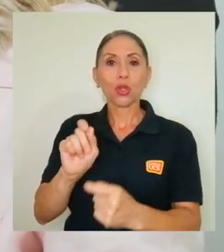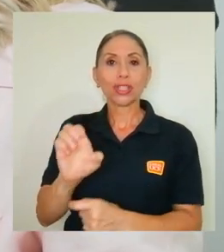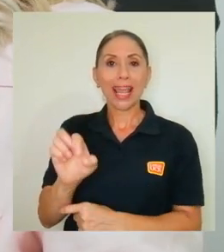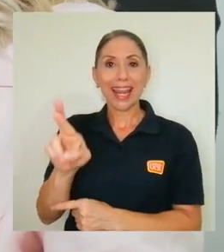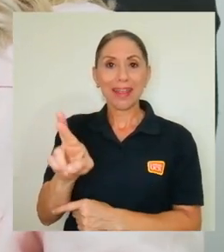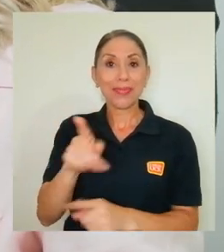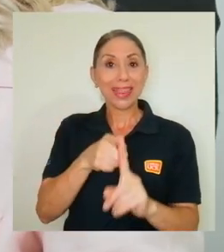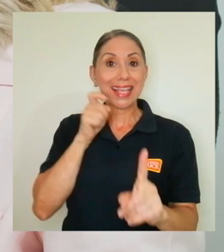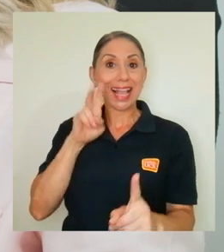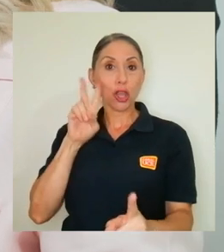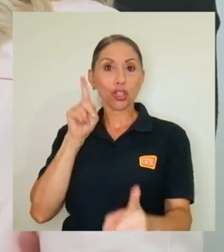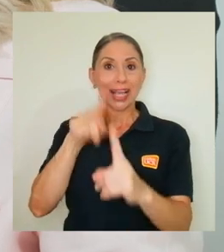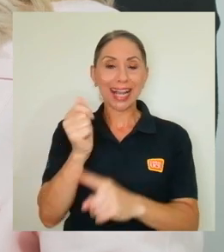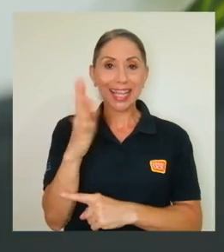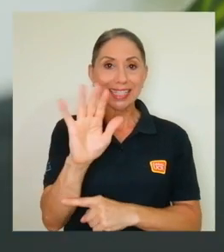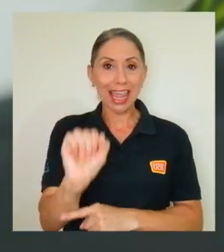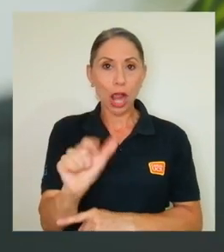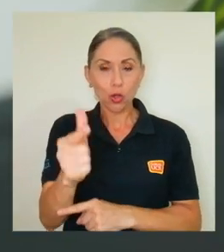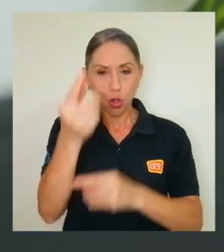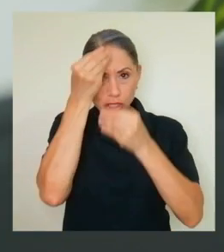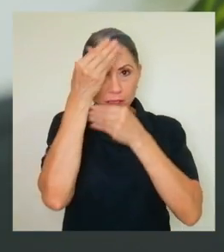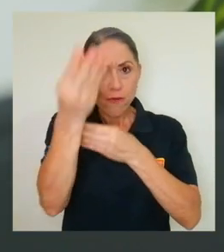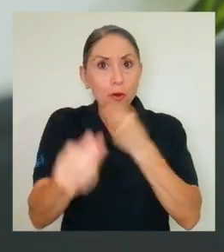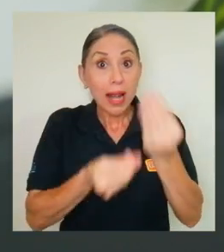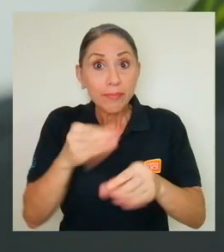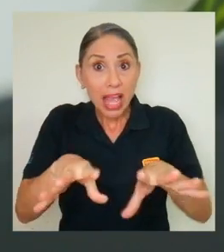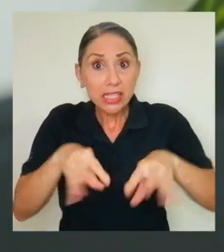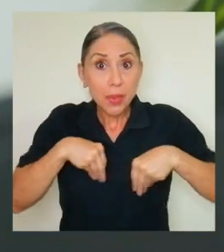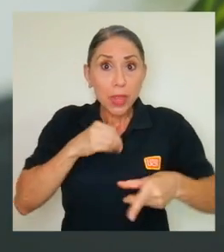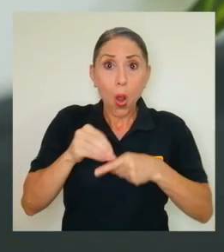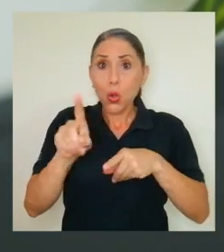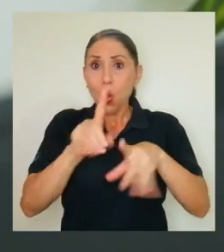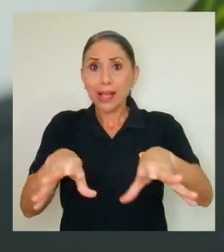al 15 de agosto, se informará acerca de la aceptación de las exposiciones.